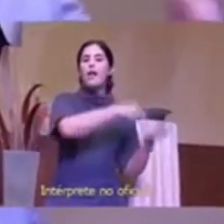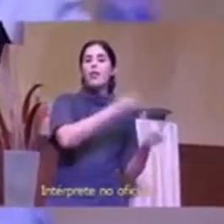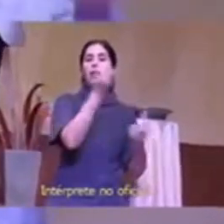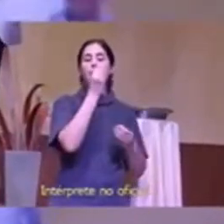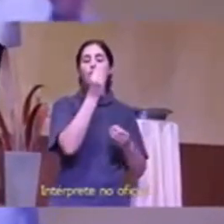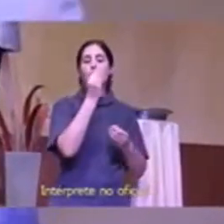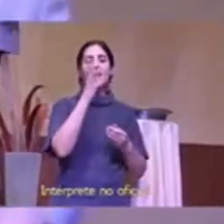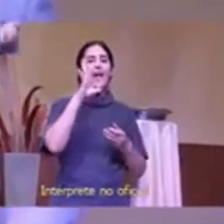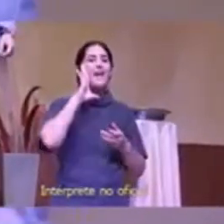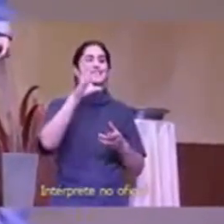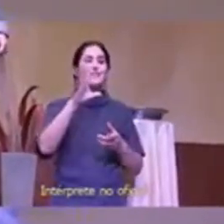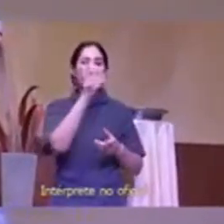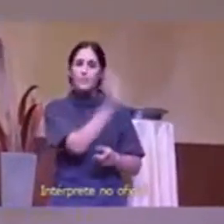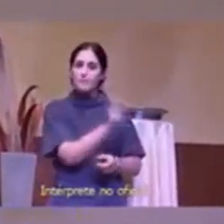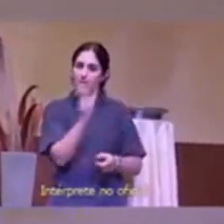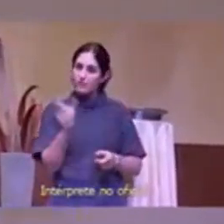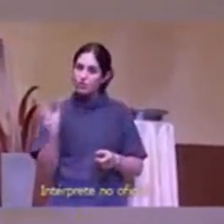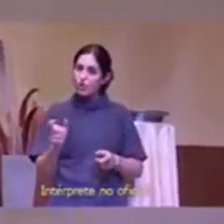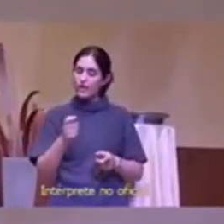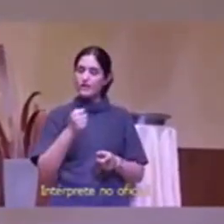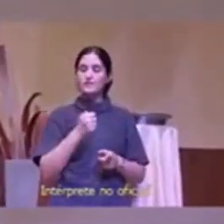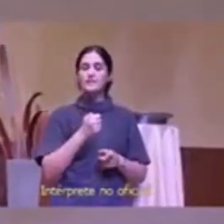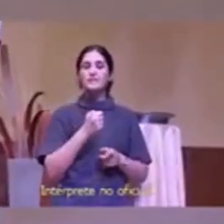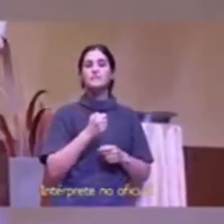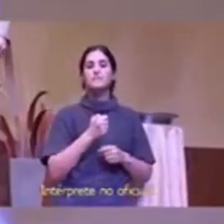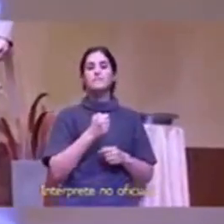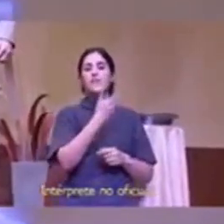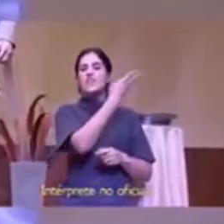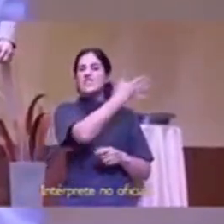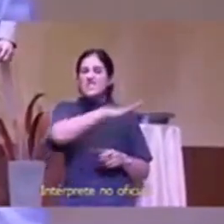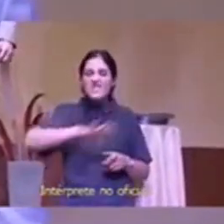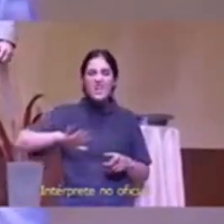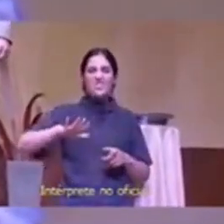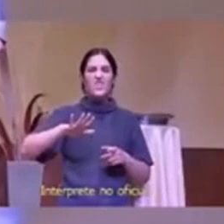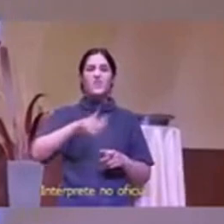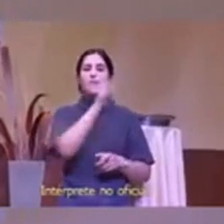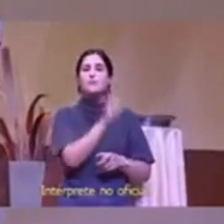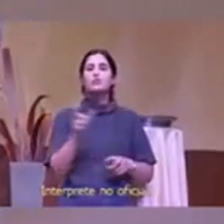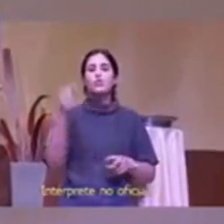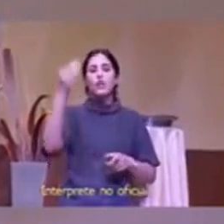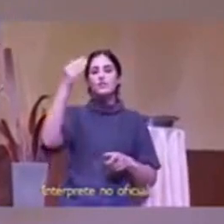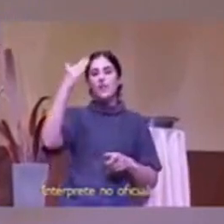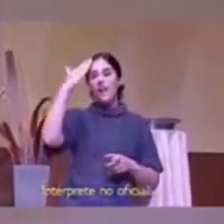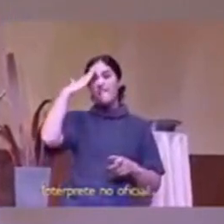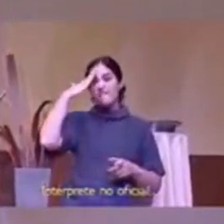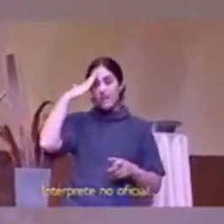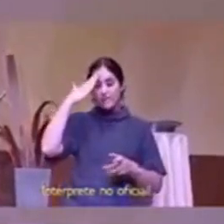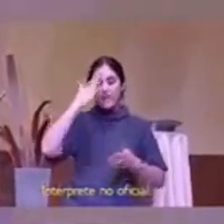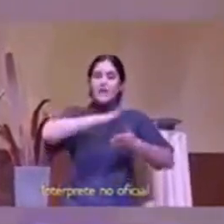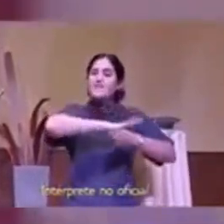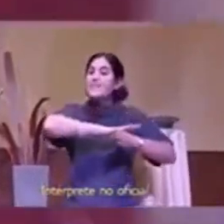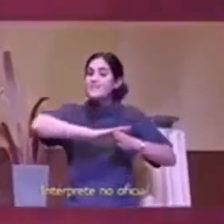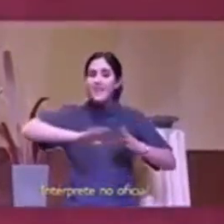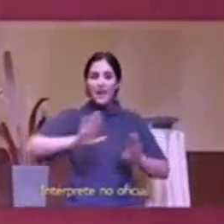personas enfermas se van a sanar si